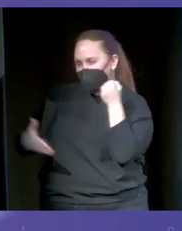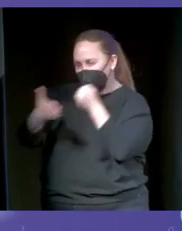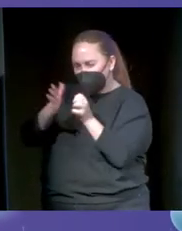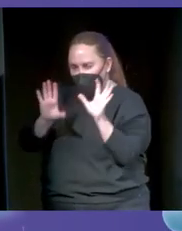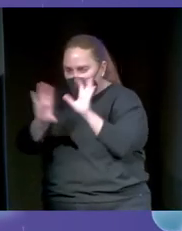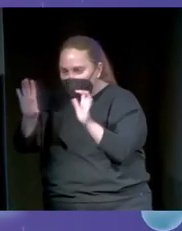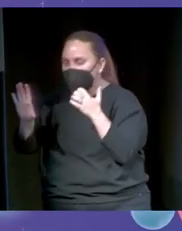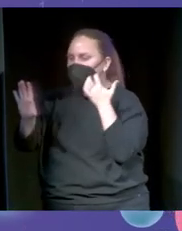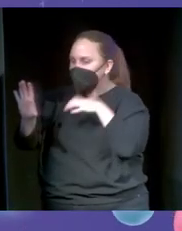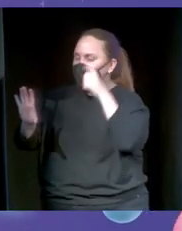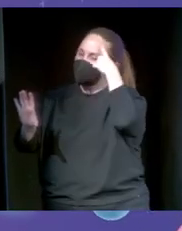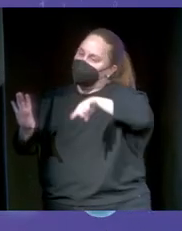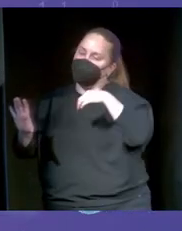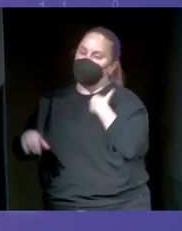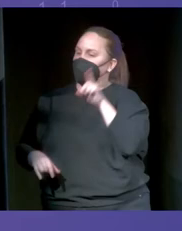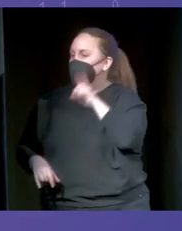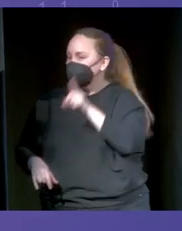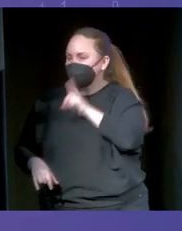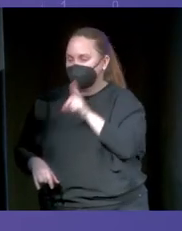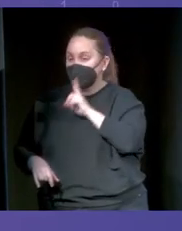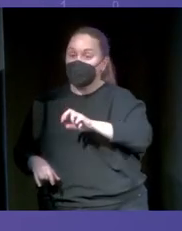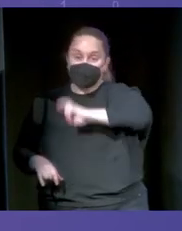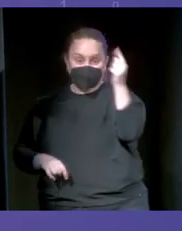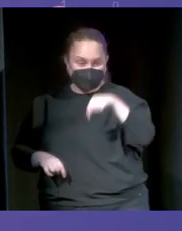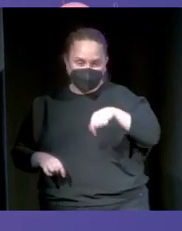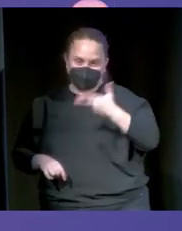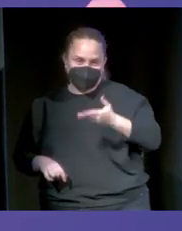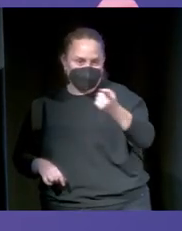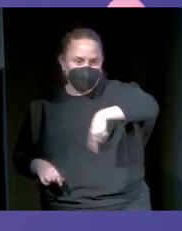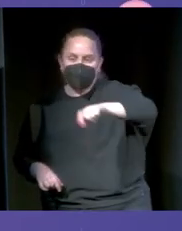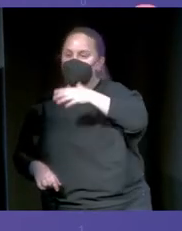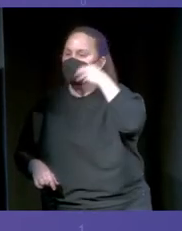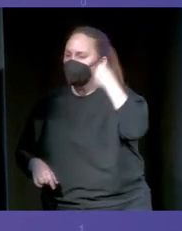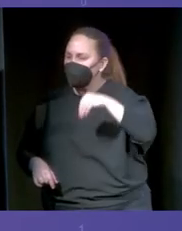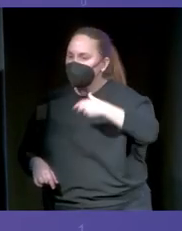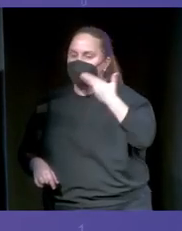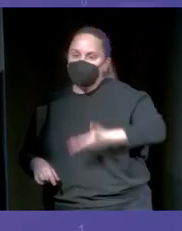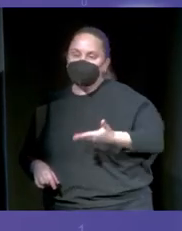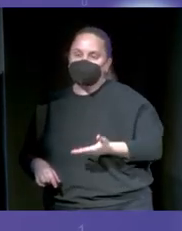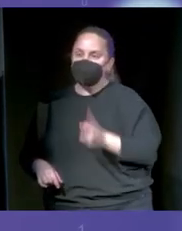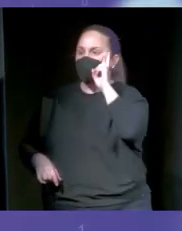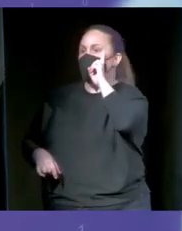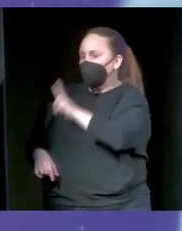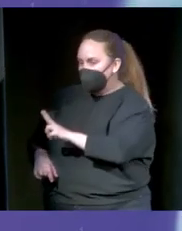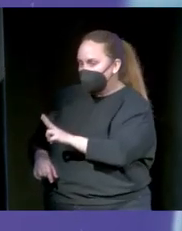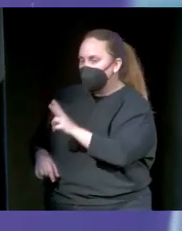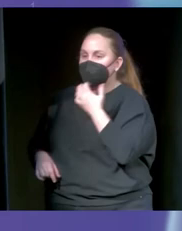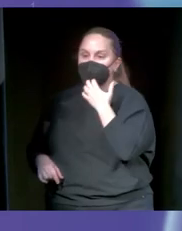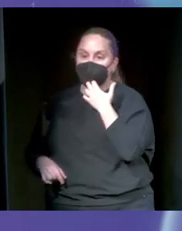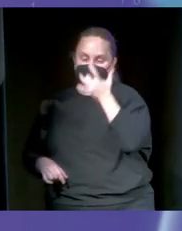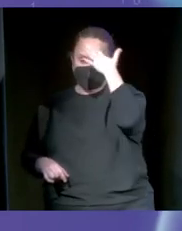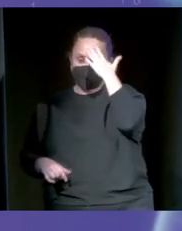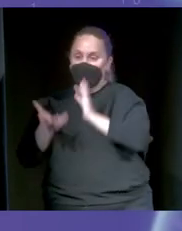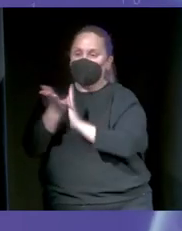deepfake. Pero el mensaje más importante para todos, que además aquí hay gente muy joven, es que ya no te puedes fiar de cómo va a ser tu cita de Tinder.